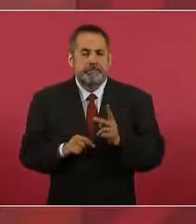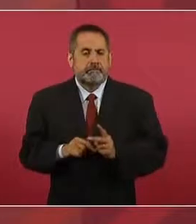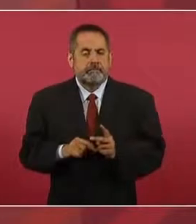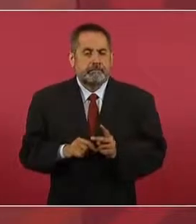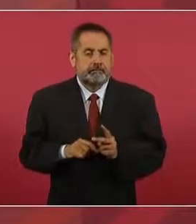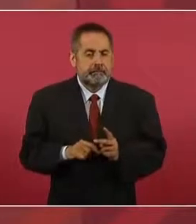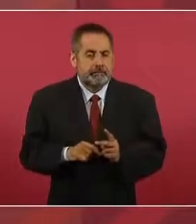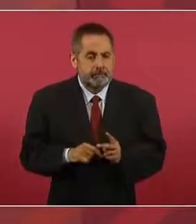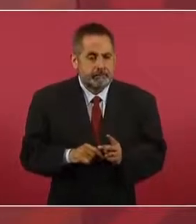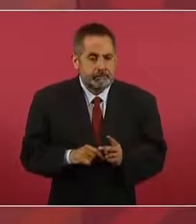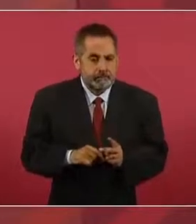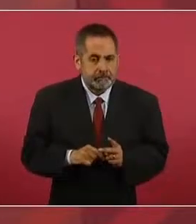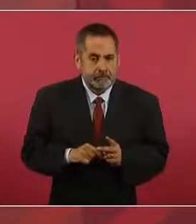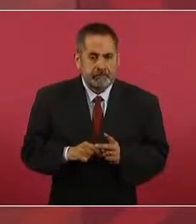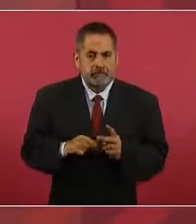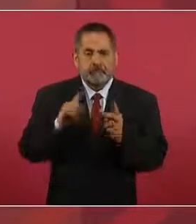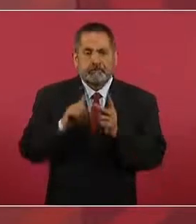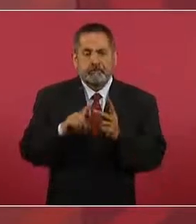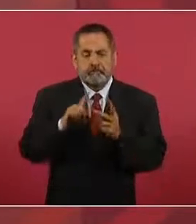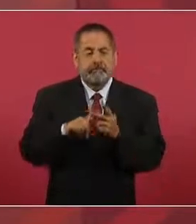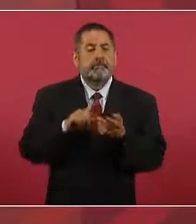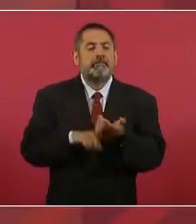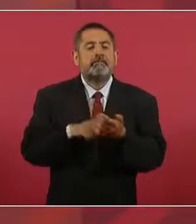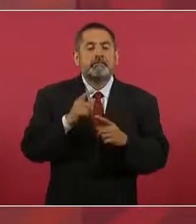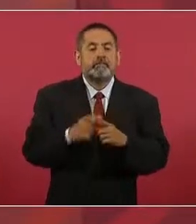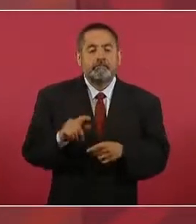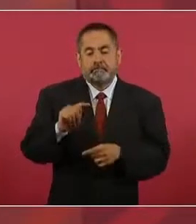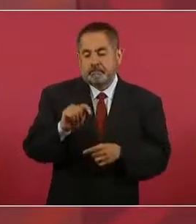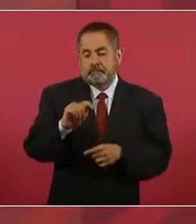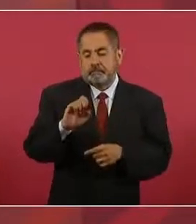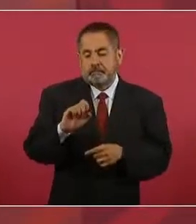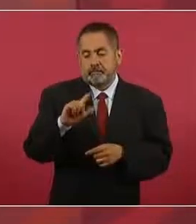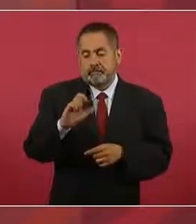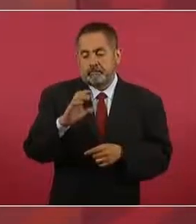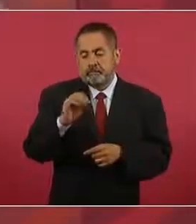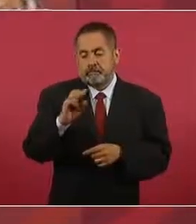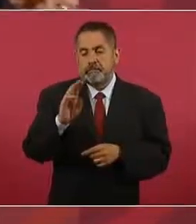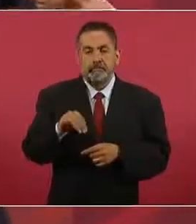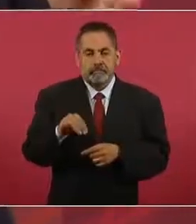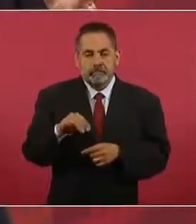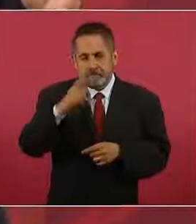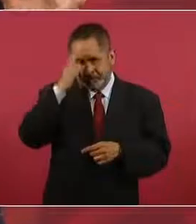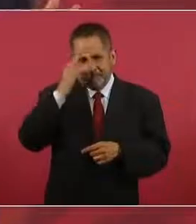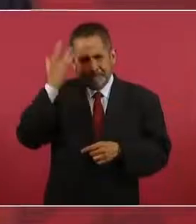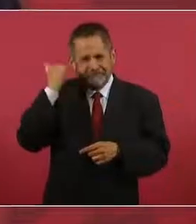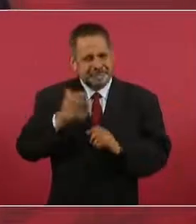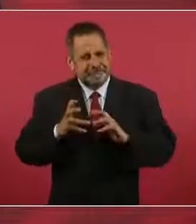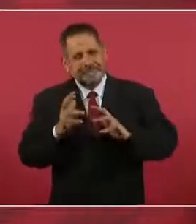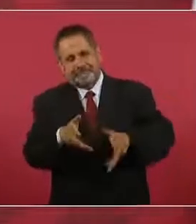y va a ser Telecom, que dejaron ahí